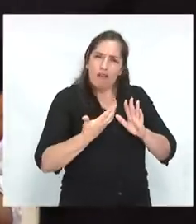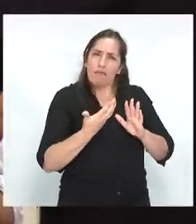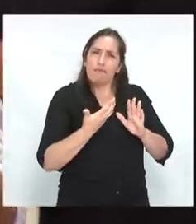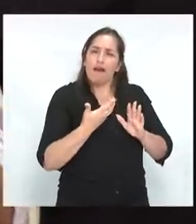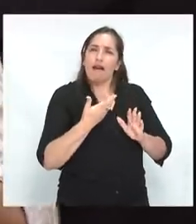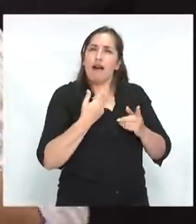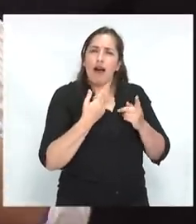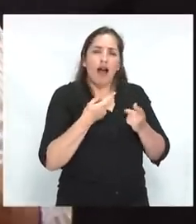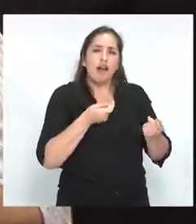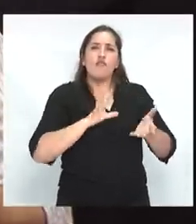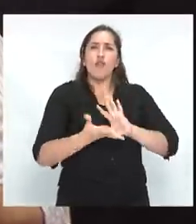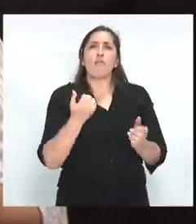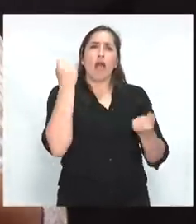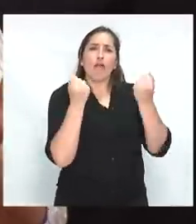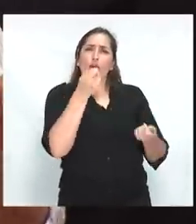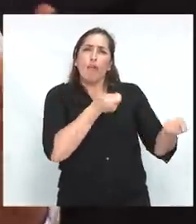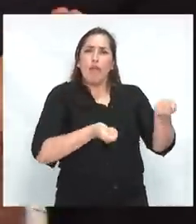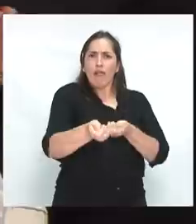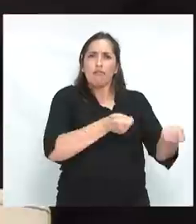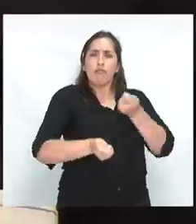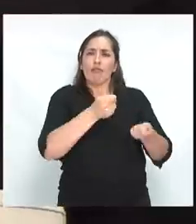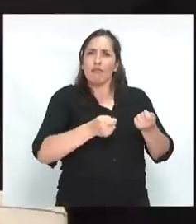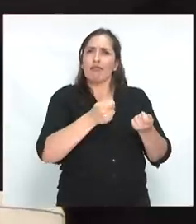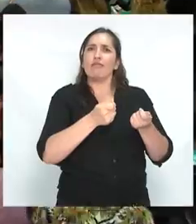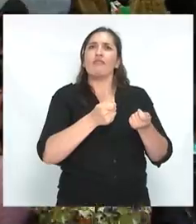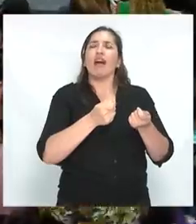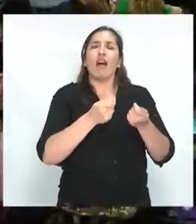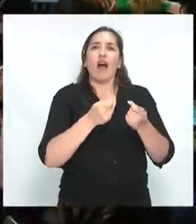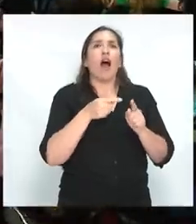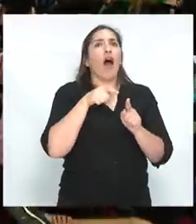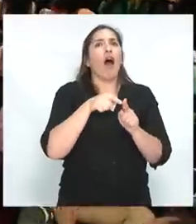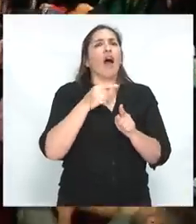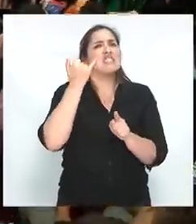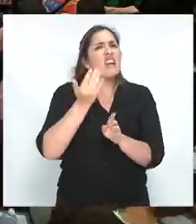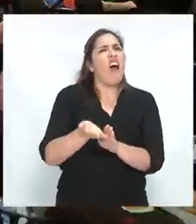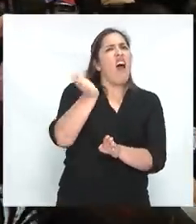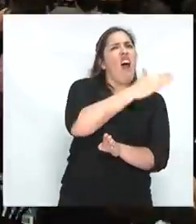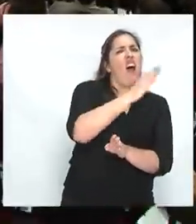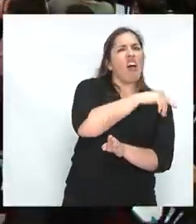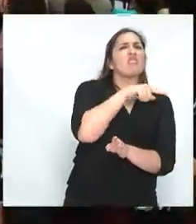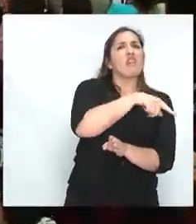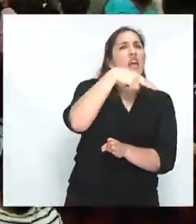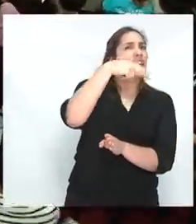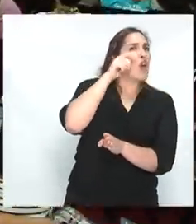de gestión económica posneoliberales. No diría poscapitalistas,